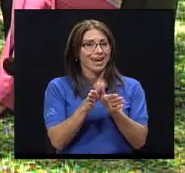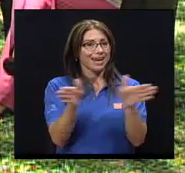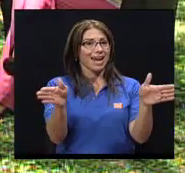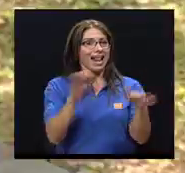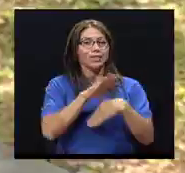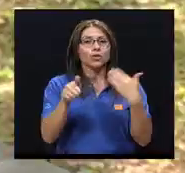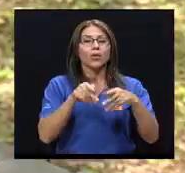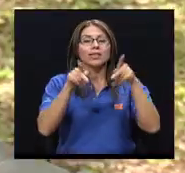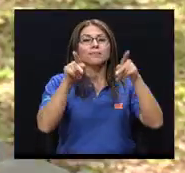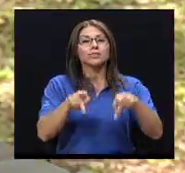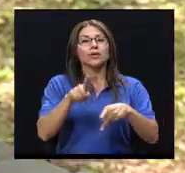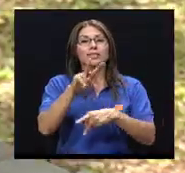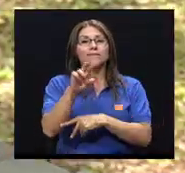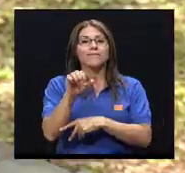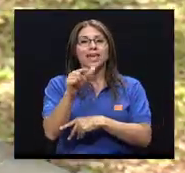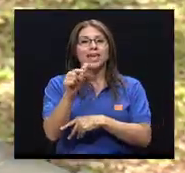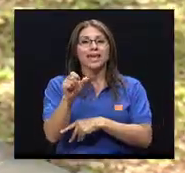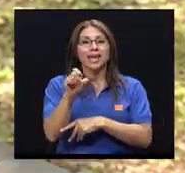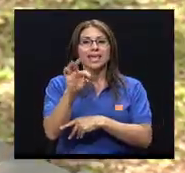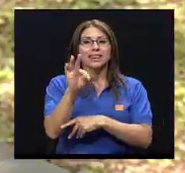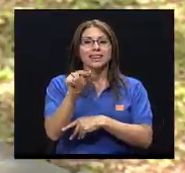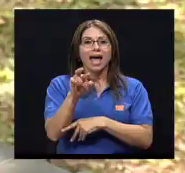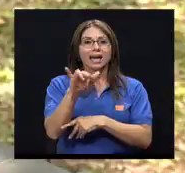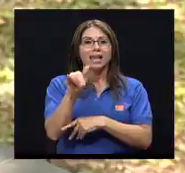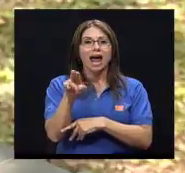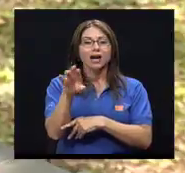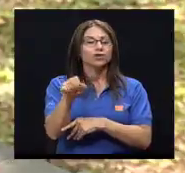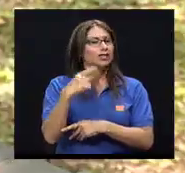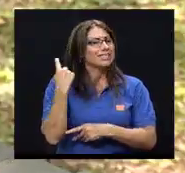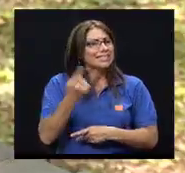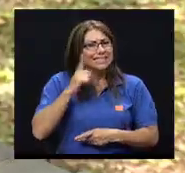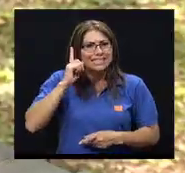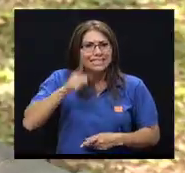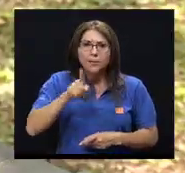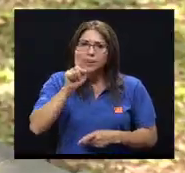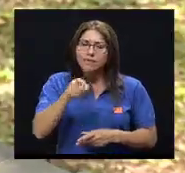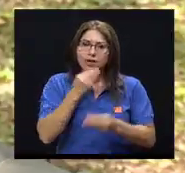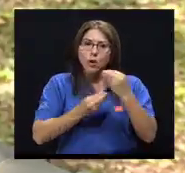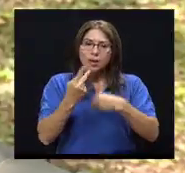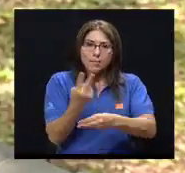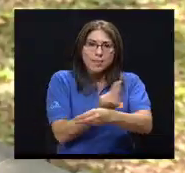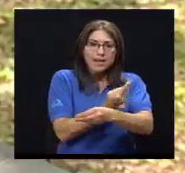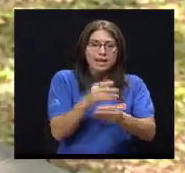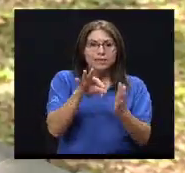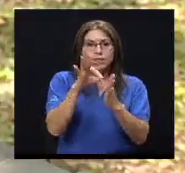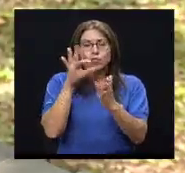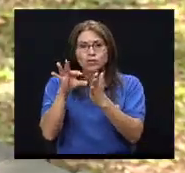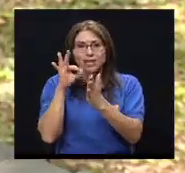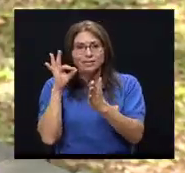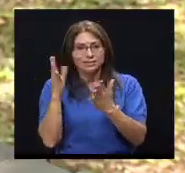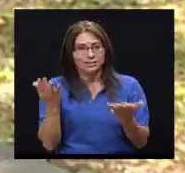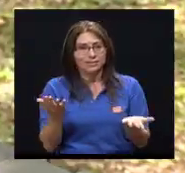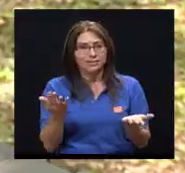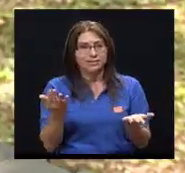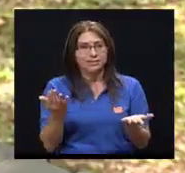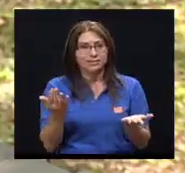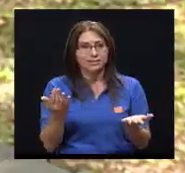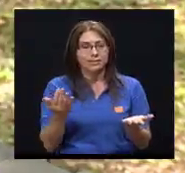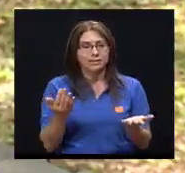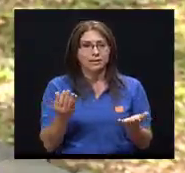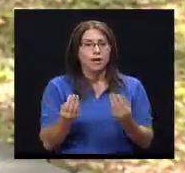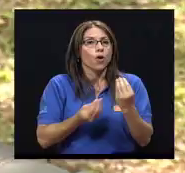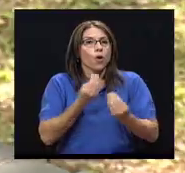vegetarianos, mandatorio, nutricionalmente, frutas y vegetales. No podemos decir que somos vegetarianos y no comer frutas y vegetales.